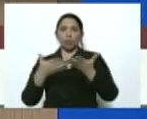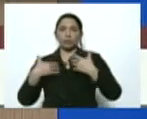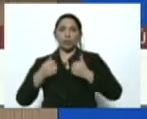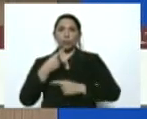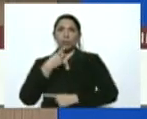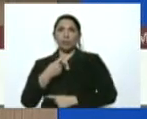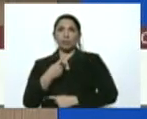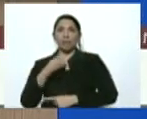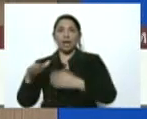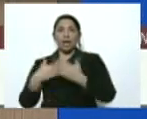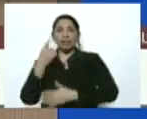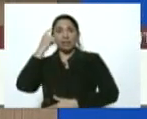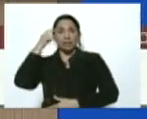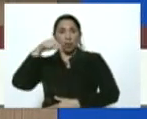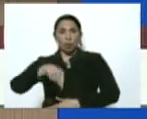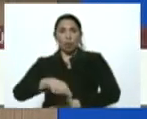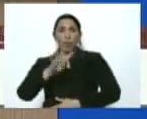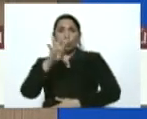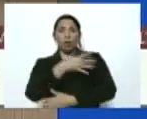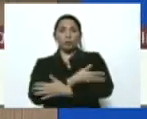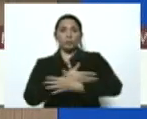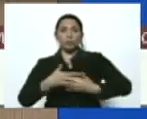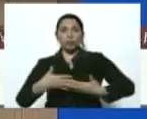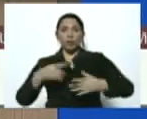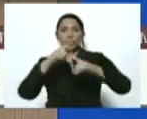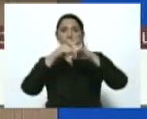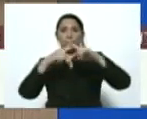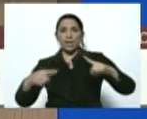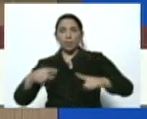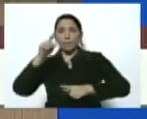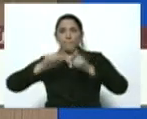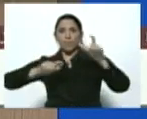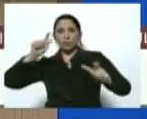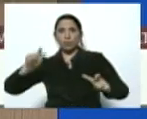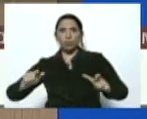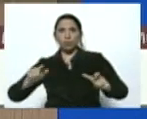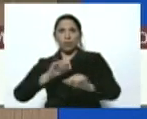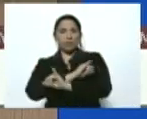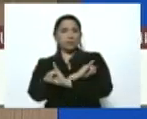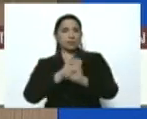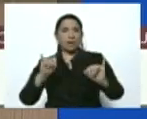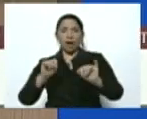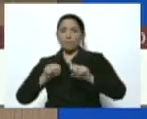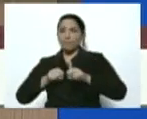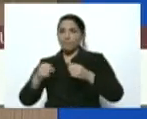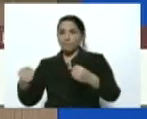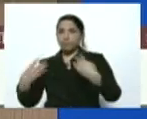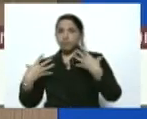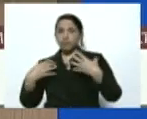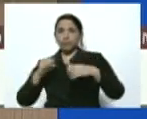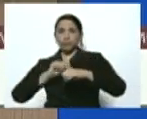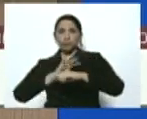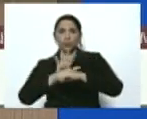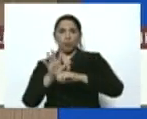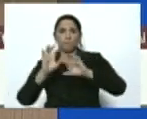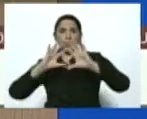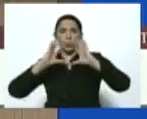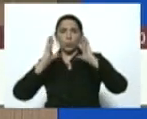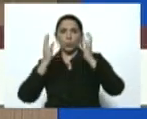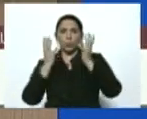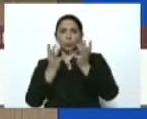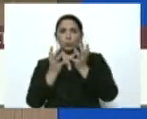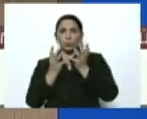al día de hoy más de 4 millones y medio de personas ya han sido reportados con COVID-19 en el mundo